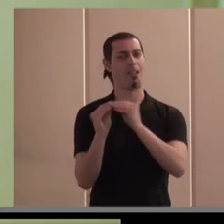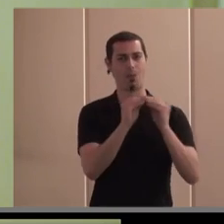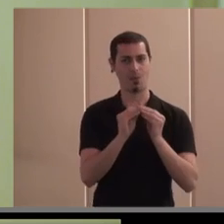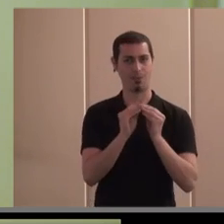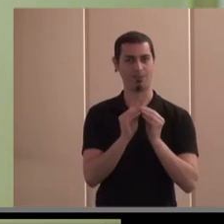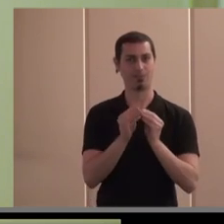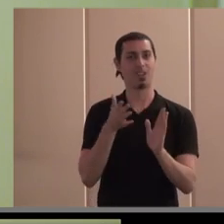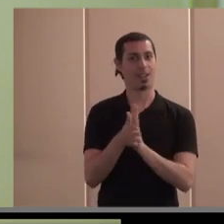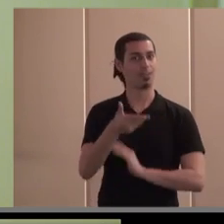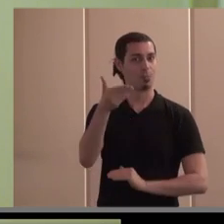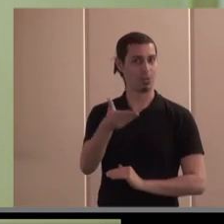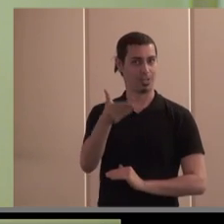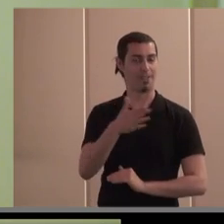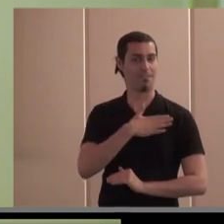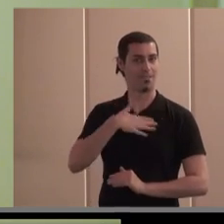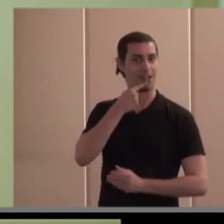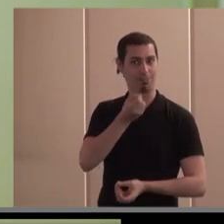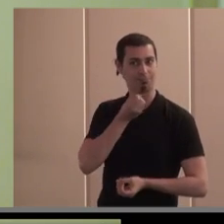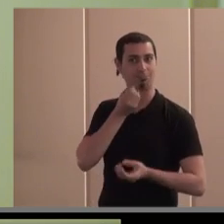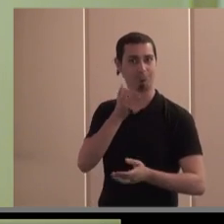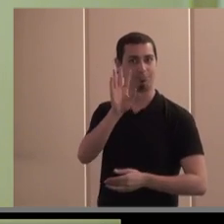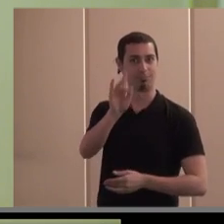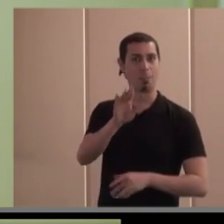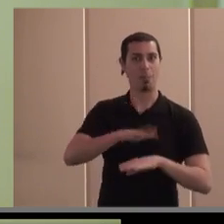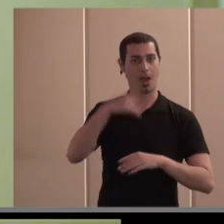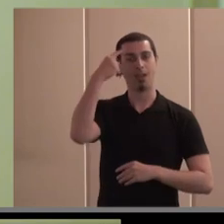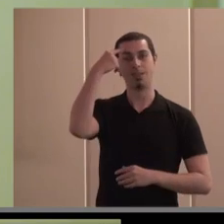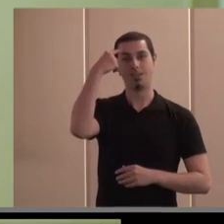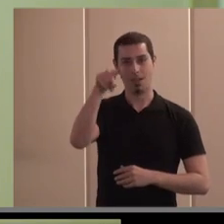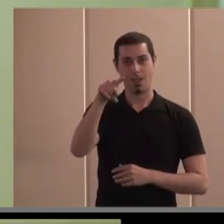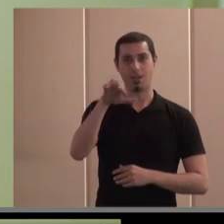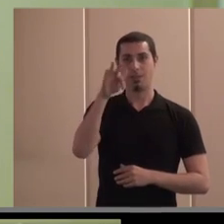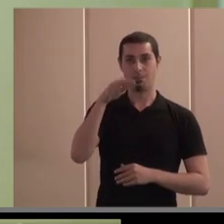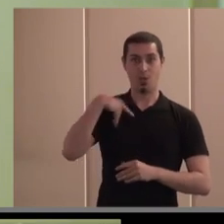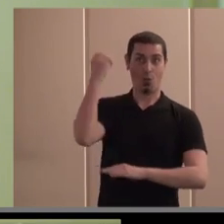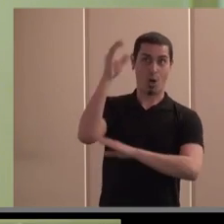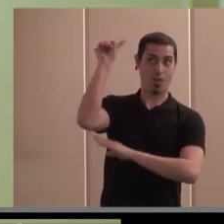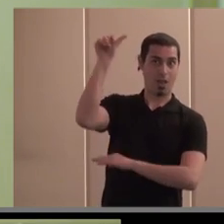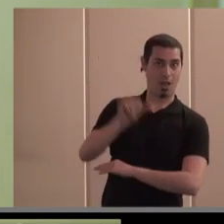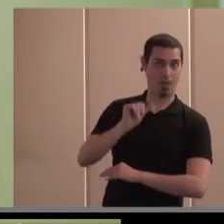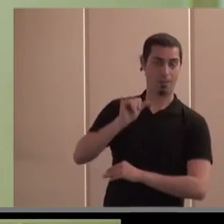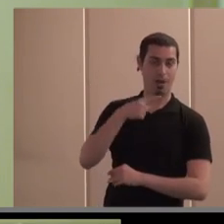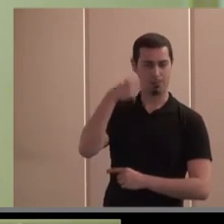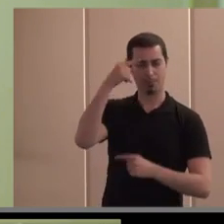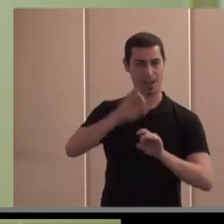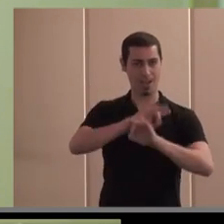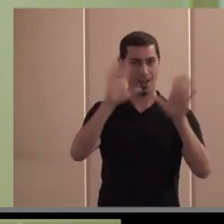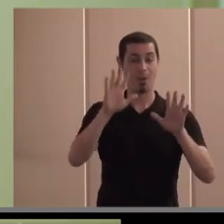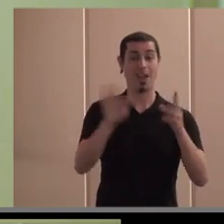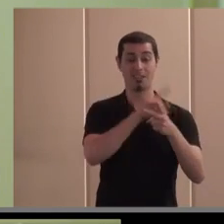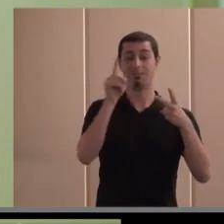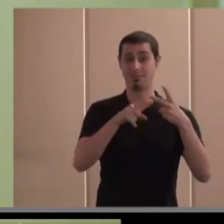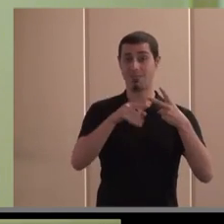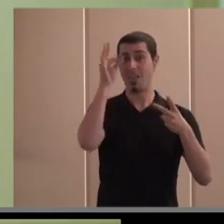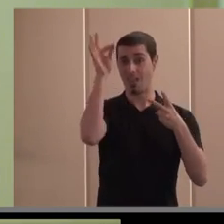importante que quisiera deciros para que lo tengáis constatado a lo largo de mi intervención. Y, en segundo lugar, son los datos que